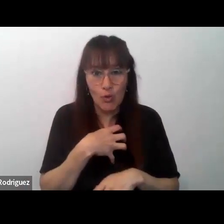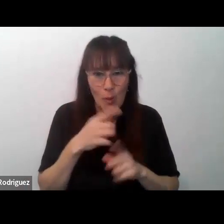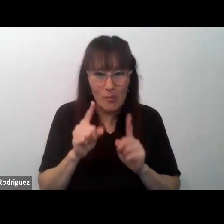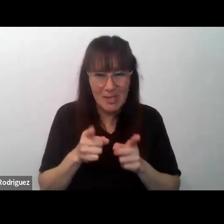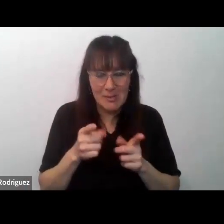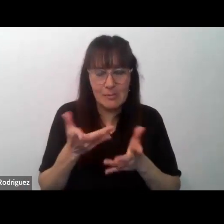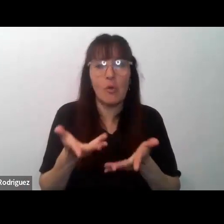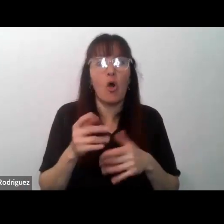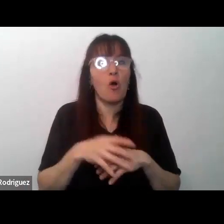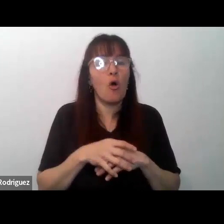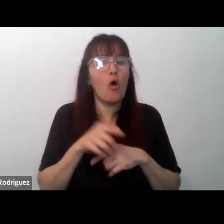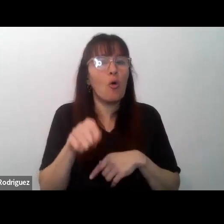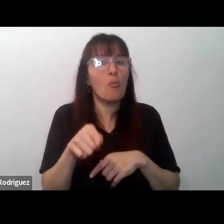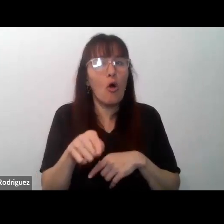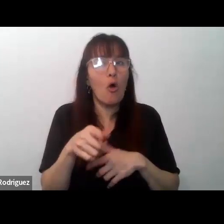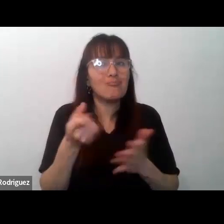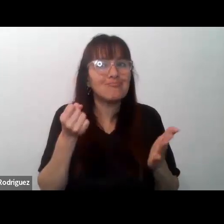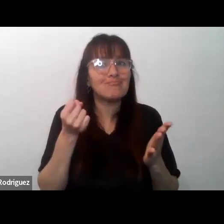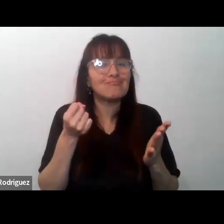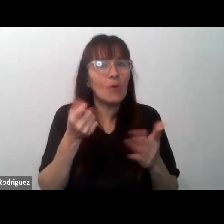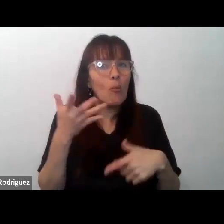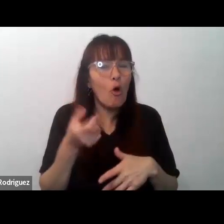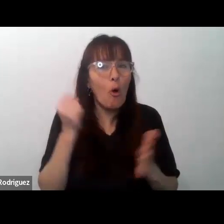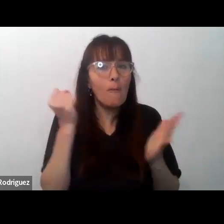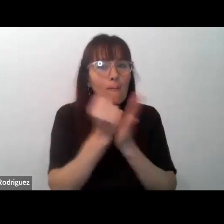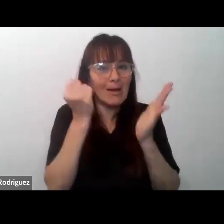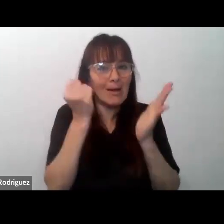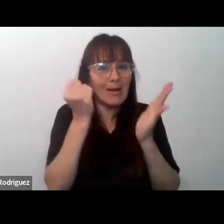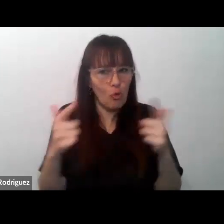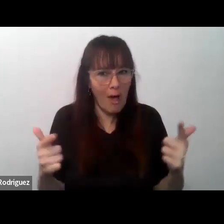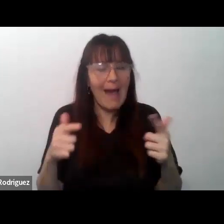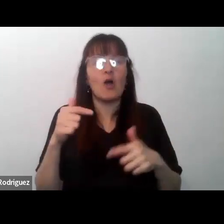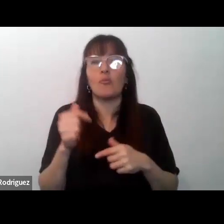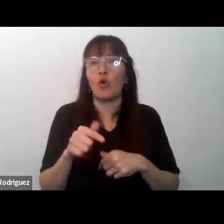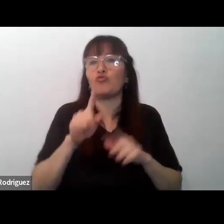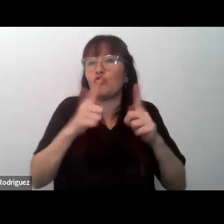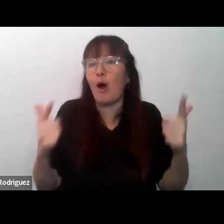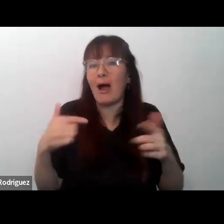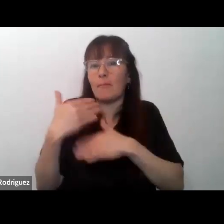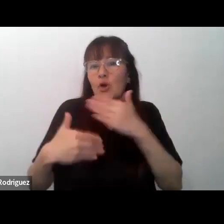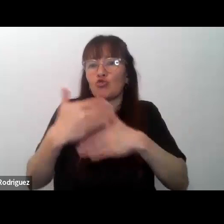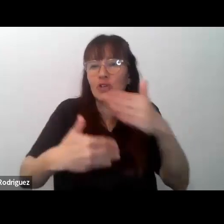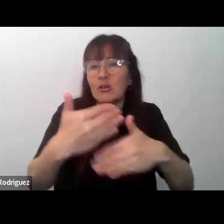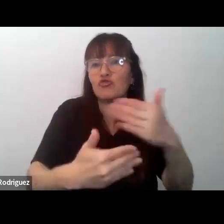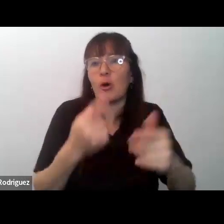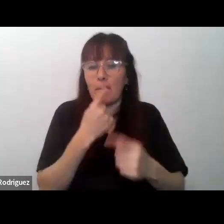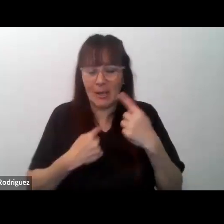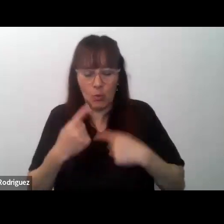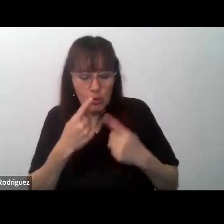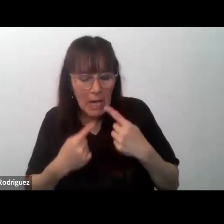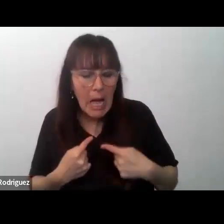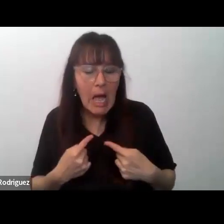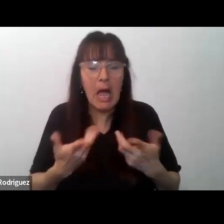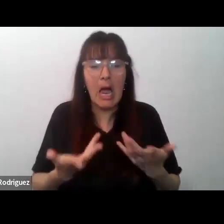no tenía ningún efecto no provoca un proceso de cuestionamiento o de